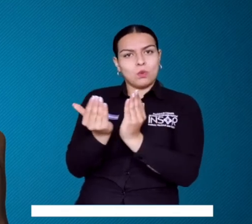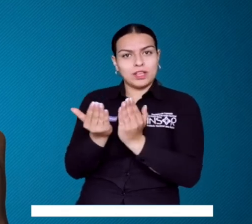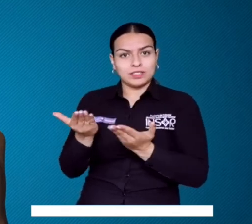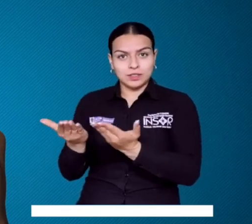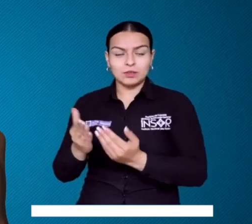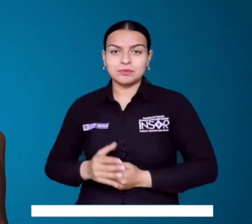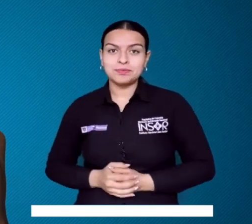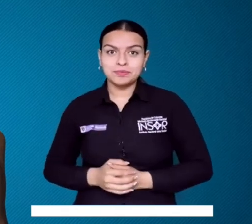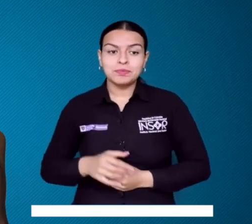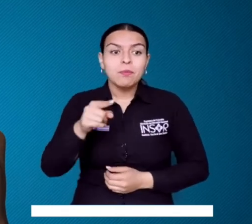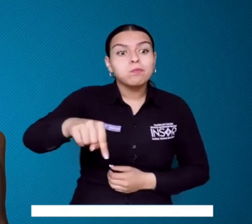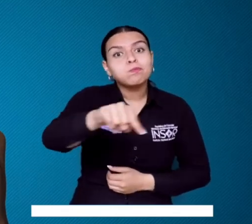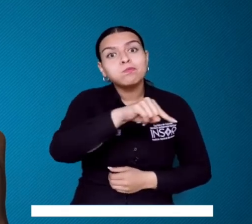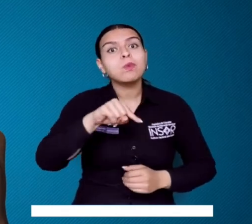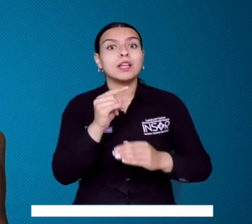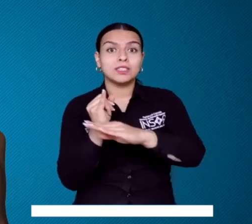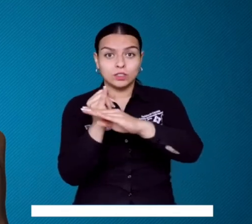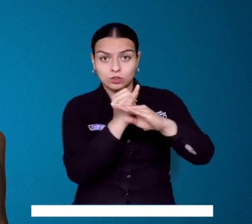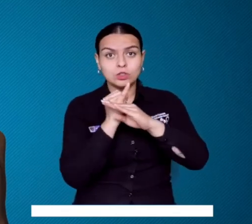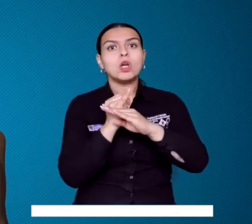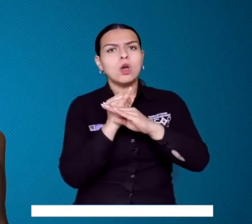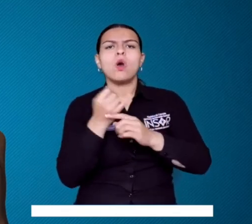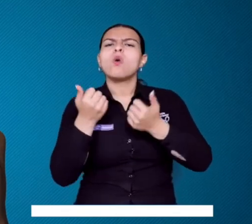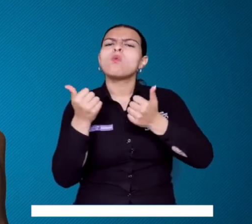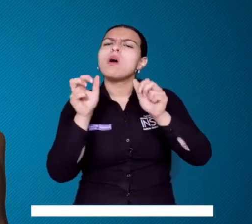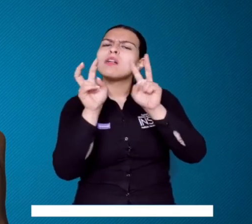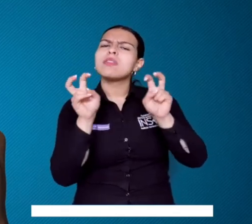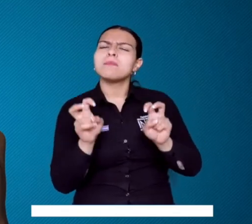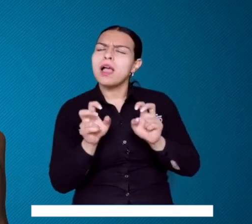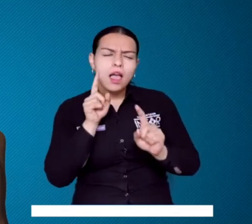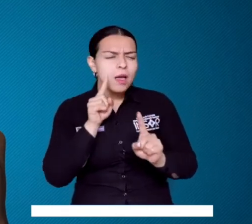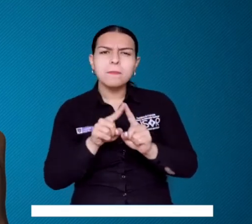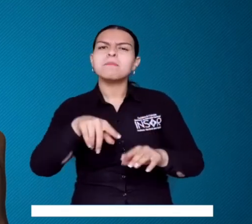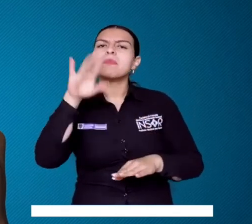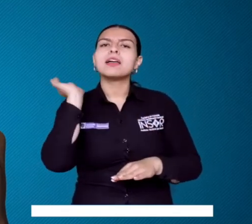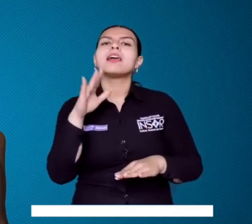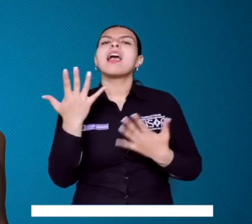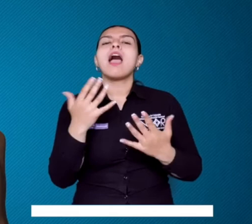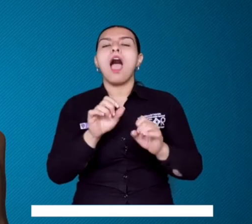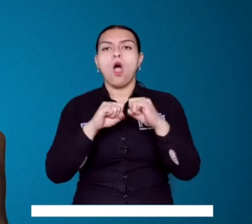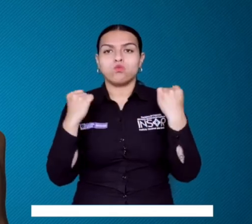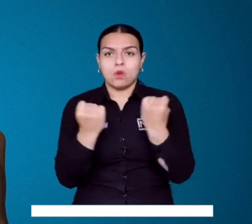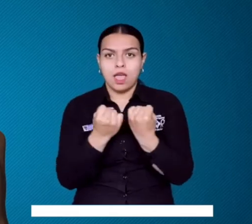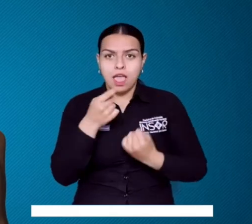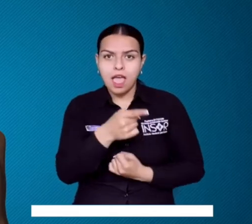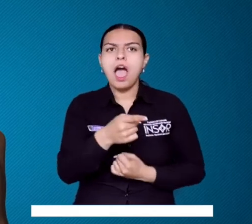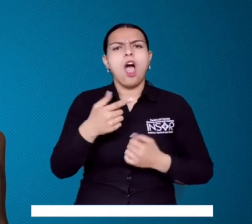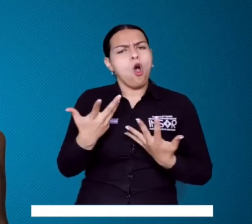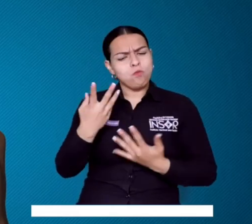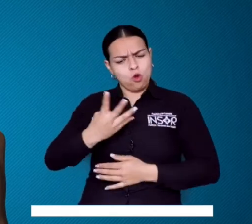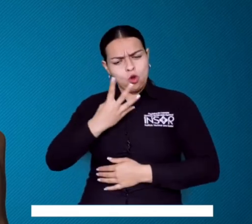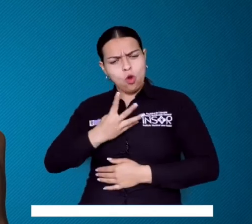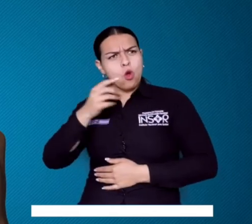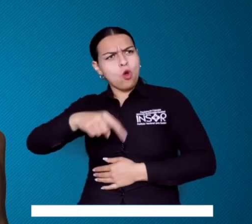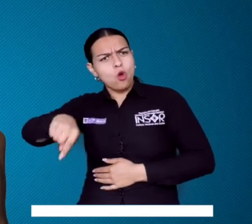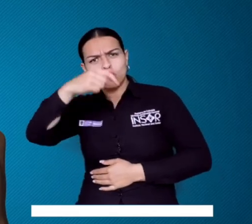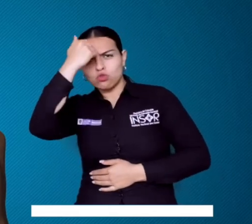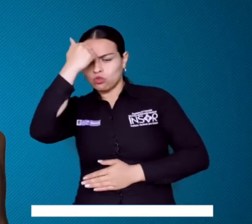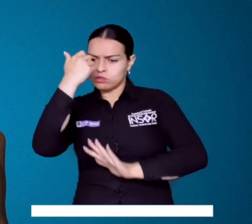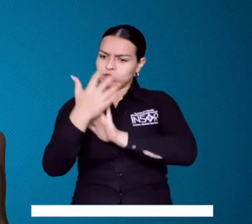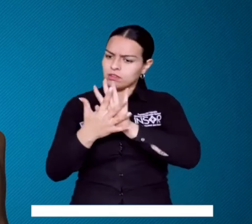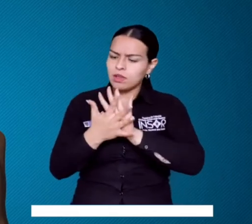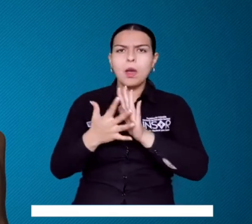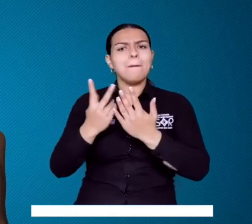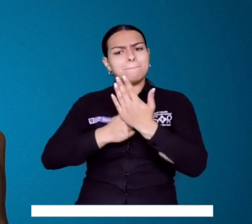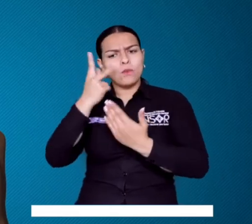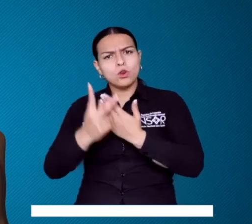garantizar una educación de calidad. Con las instituciones educativas, por su parte, abordamos temas muy importantes, muy enfocados al aula, las competencias de los